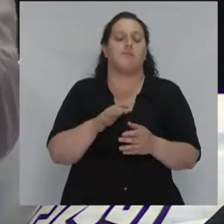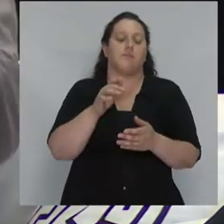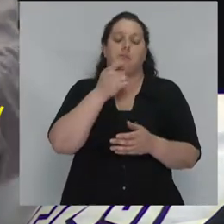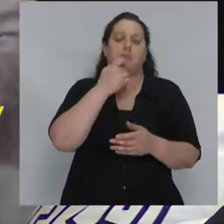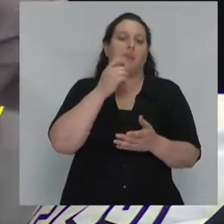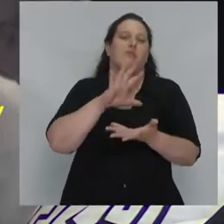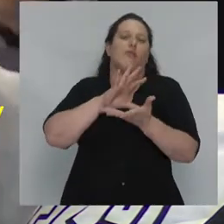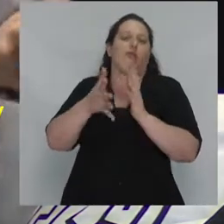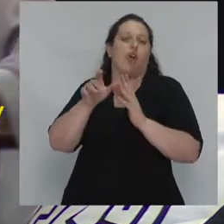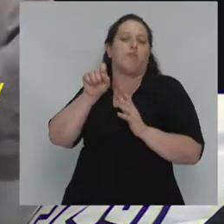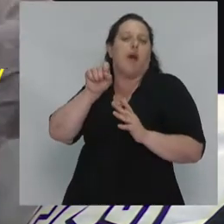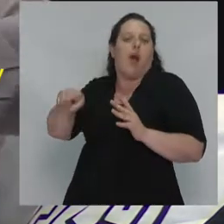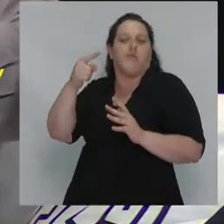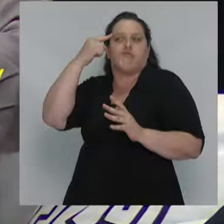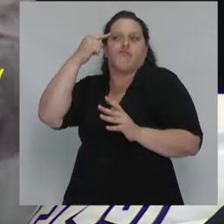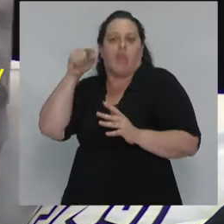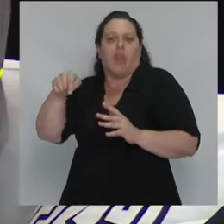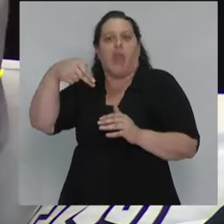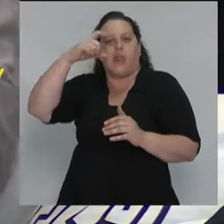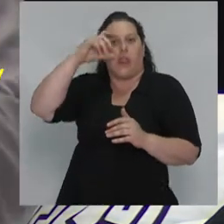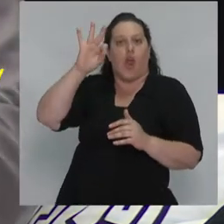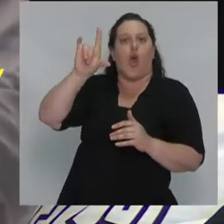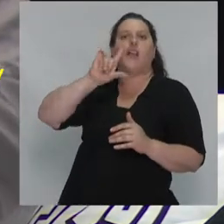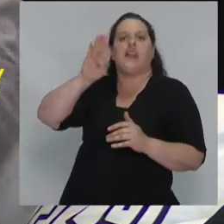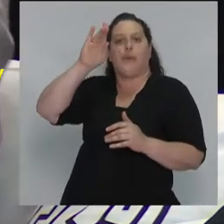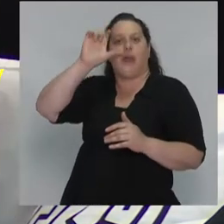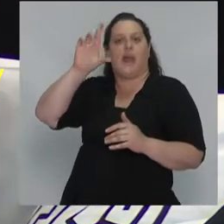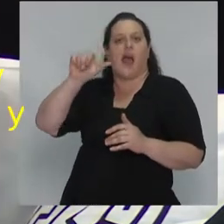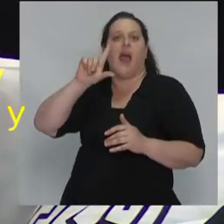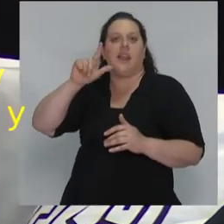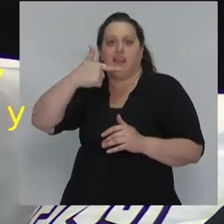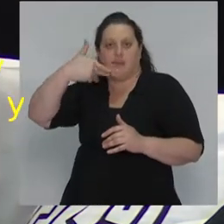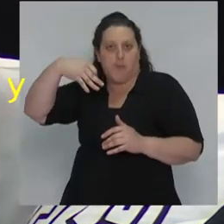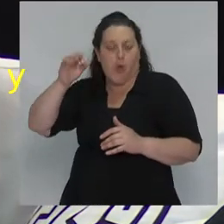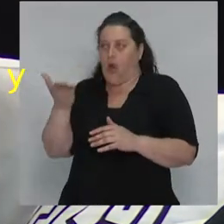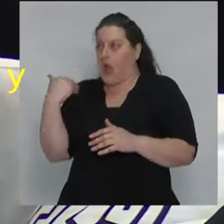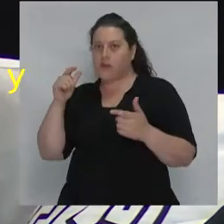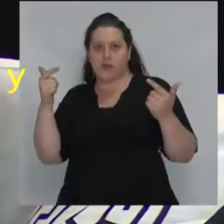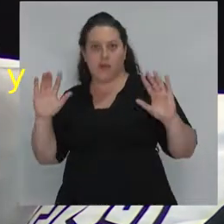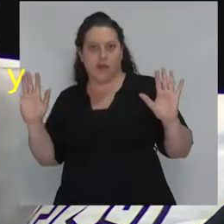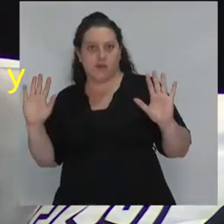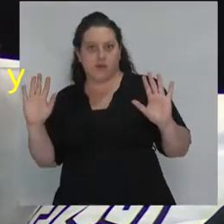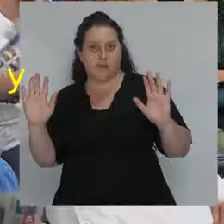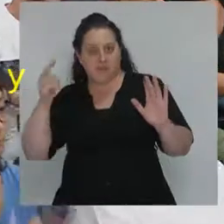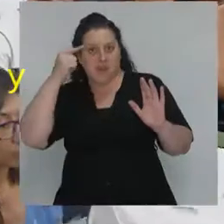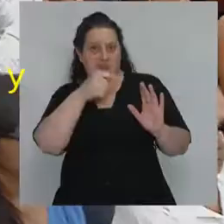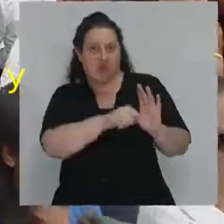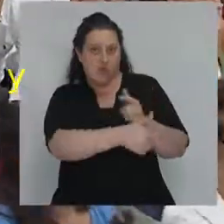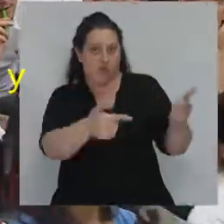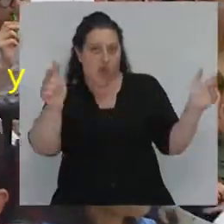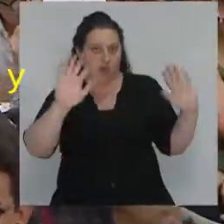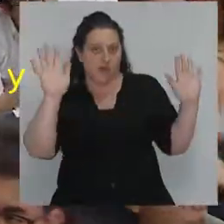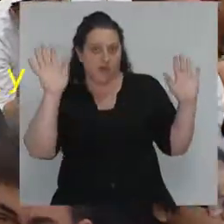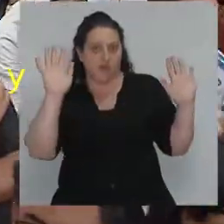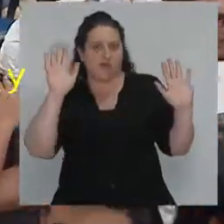neoliberalismo y del liberalismo puro no existía más. La